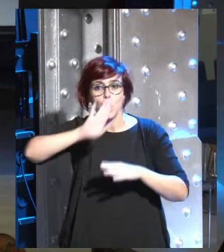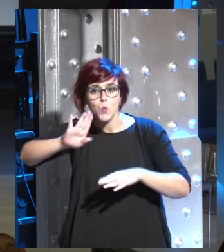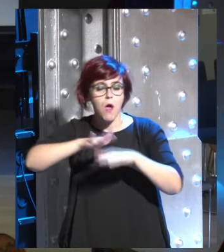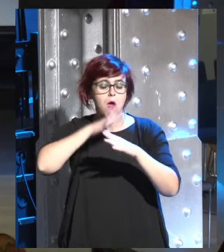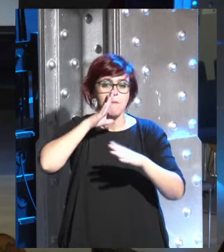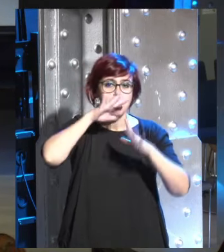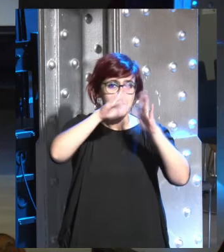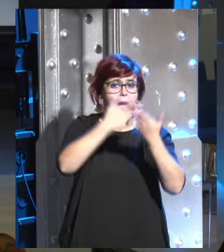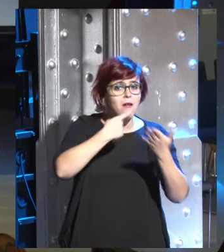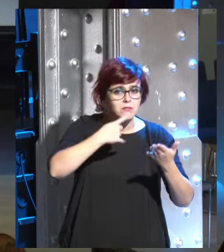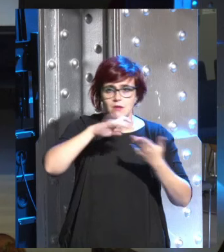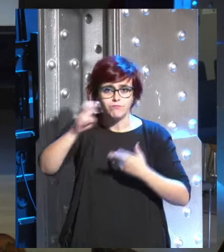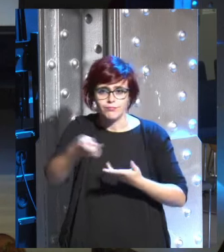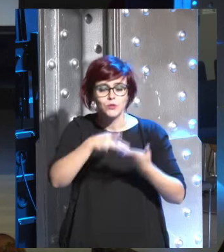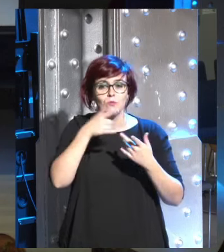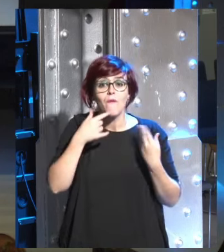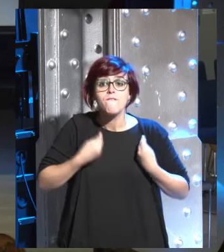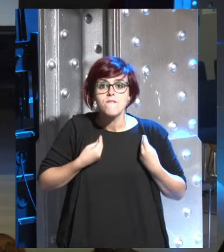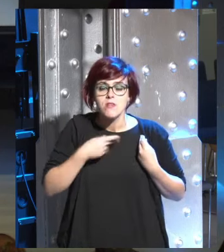en Marte o en otros planetas